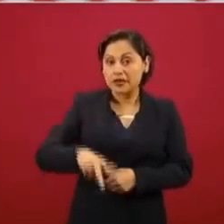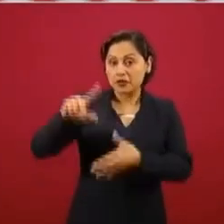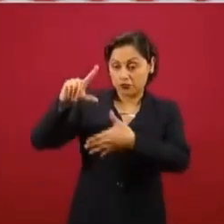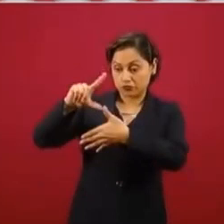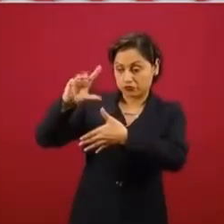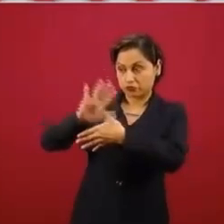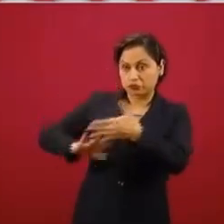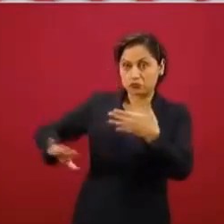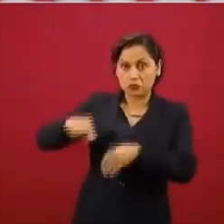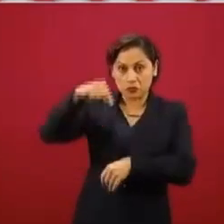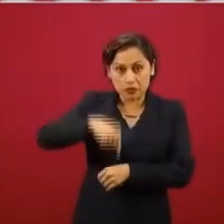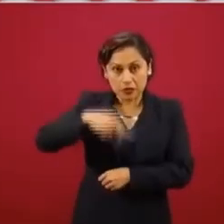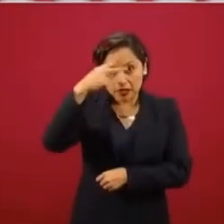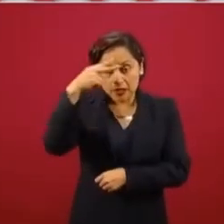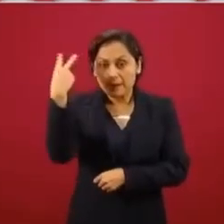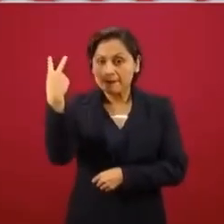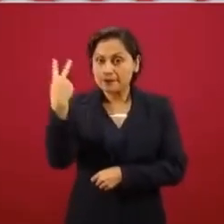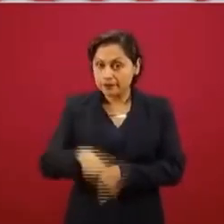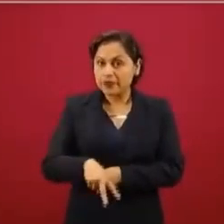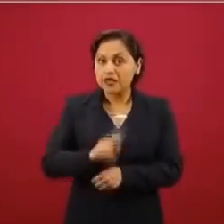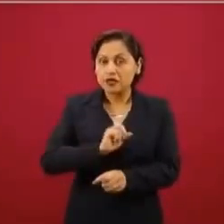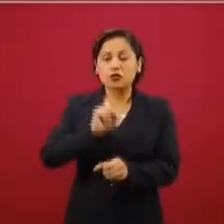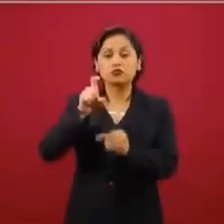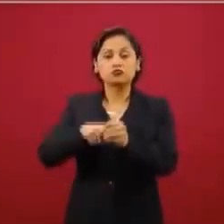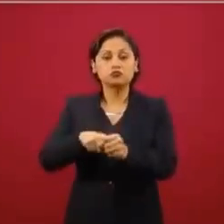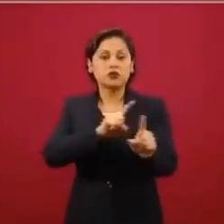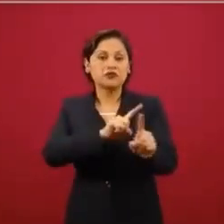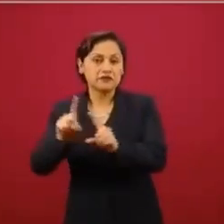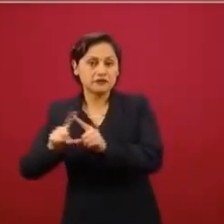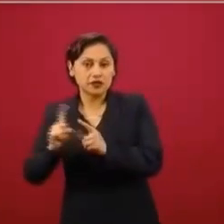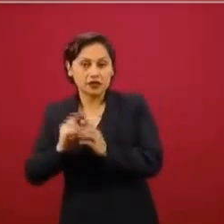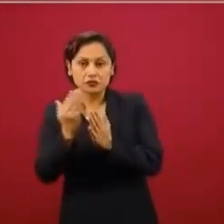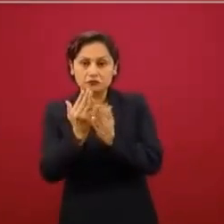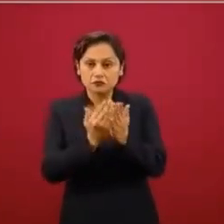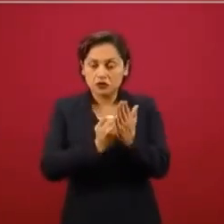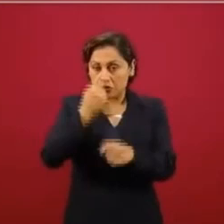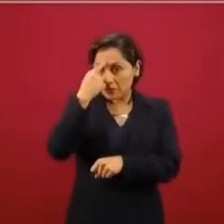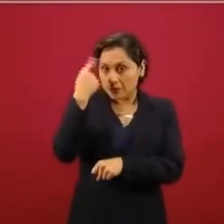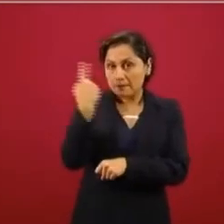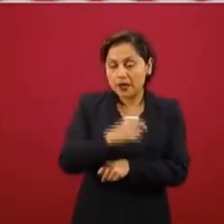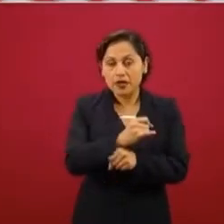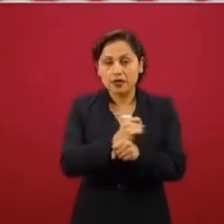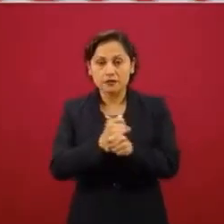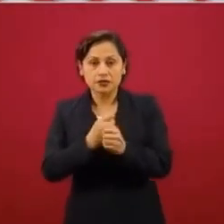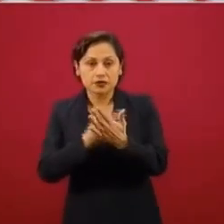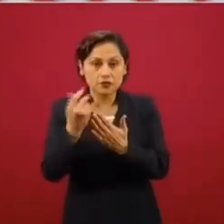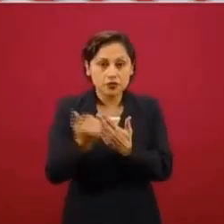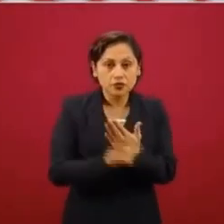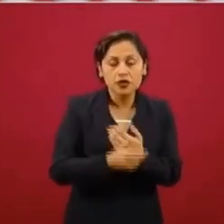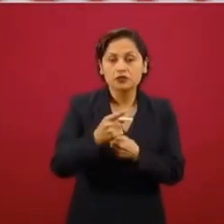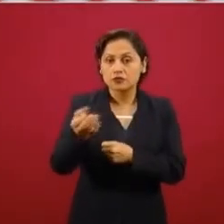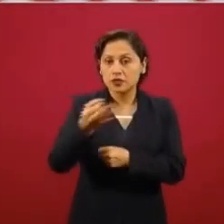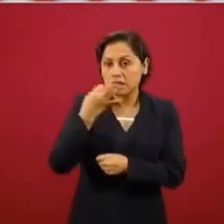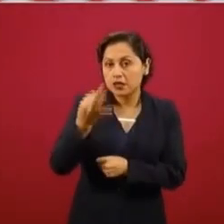o el que tiene el mayor número de participaciones en protocolos, investigación de tratamientos, medicamentos y posible vacuna.